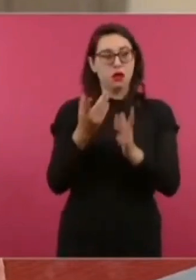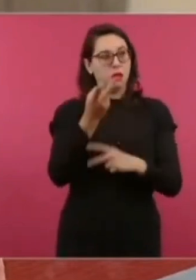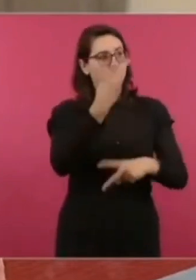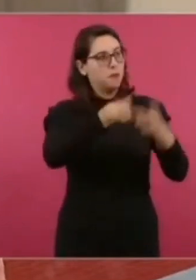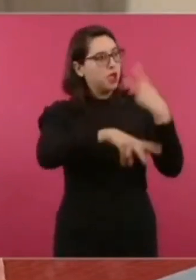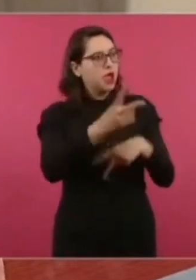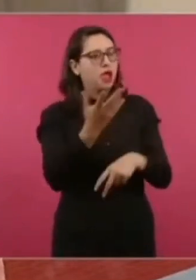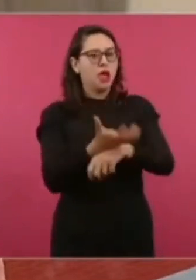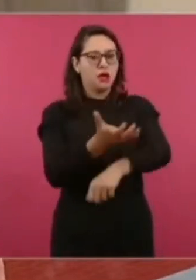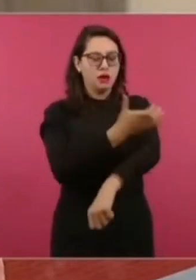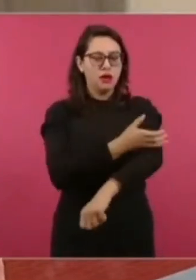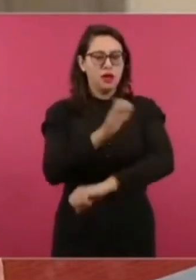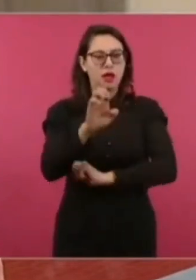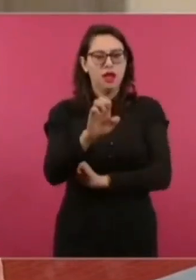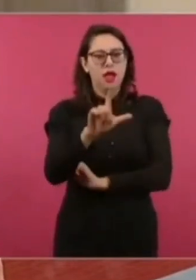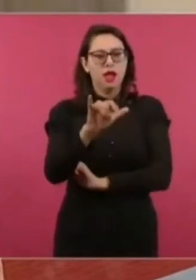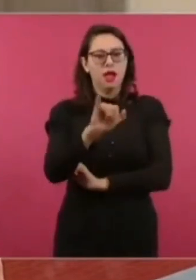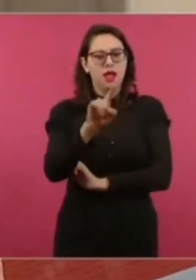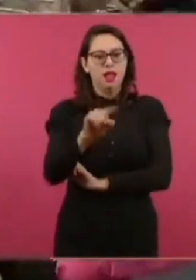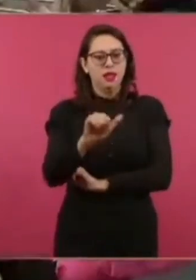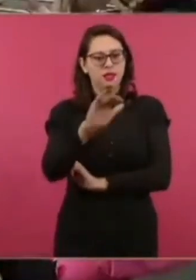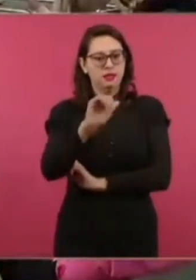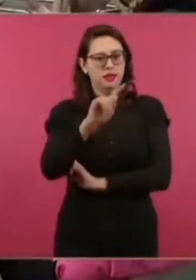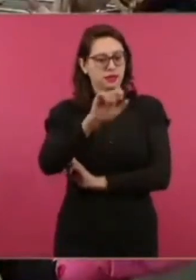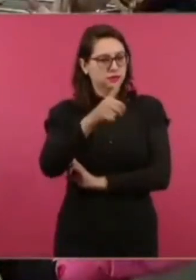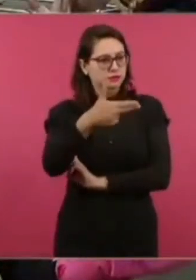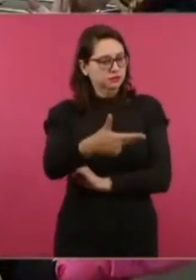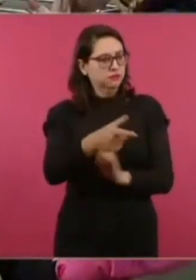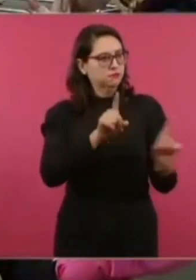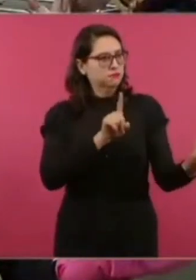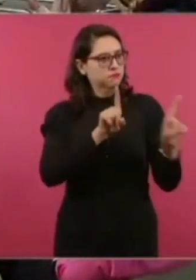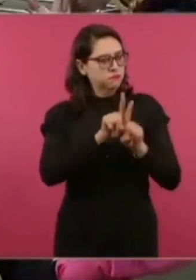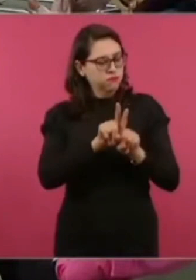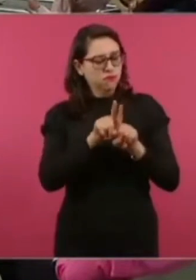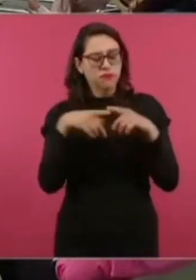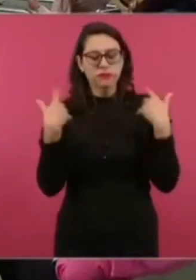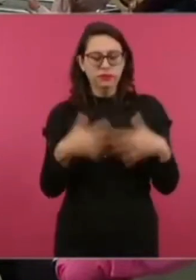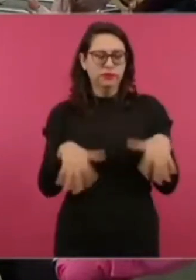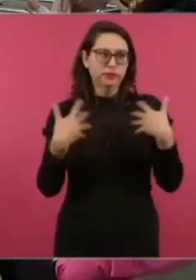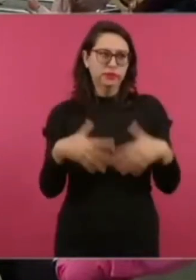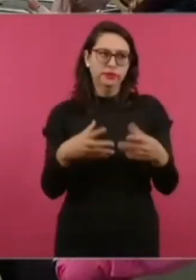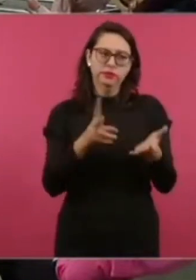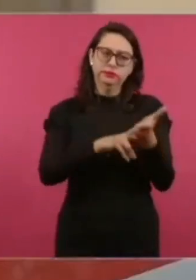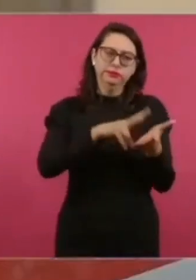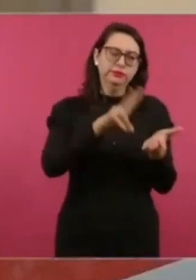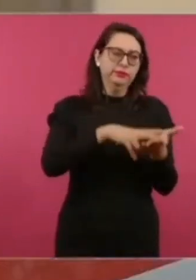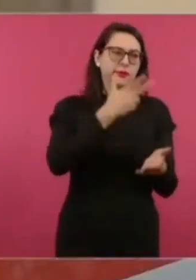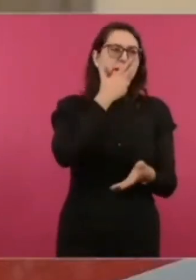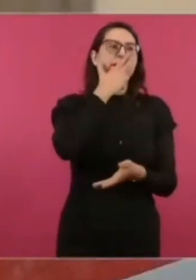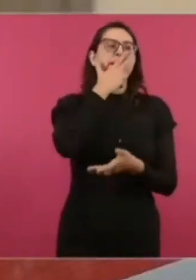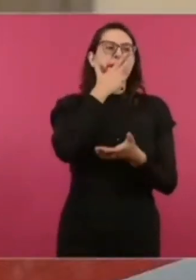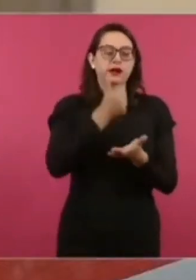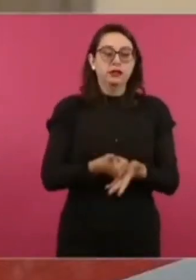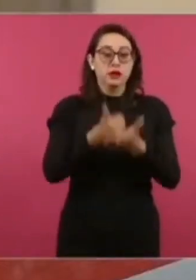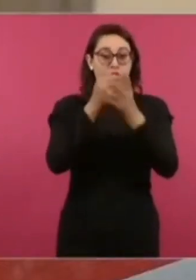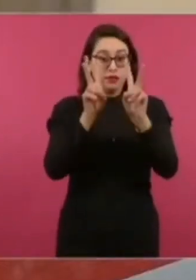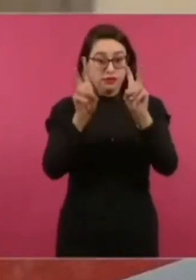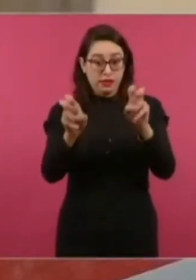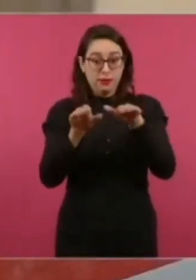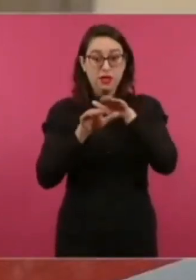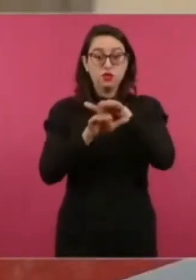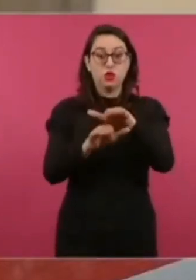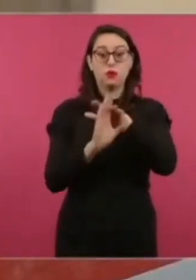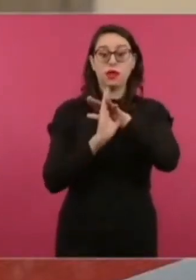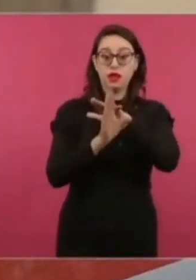Sherwood en materia de migración con